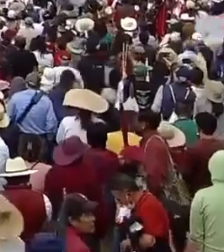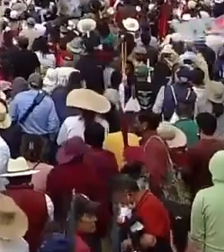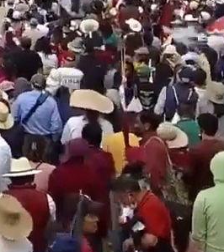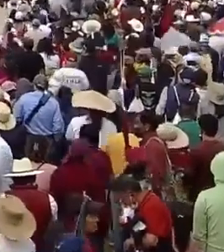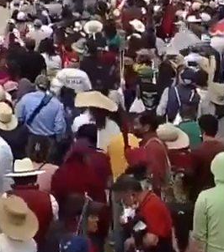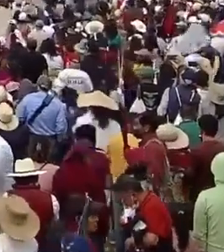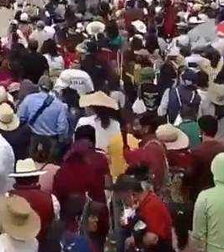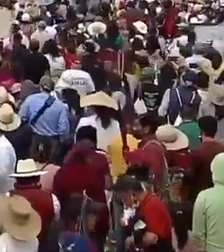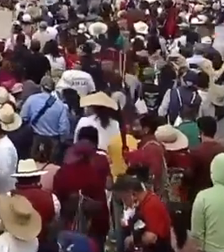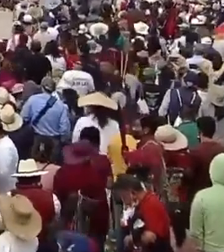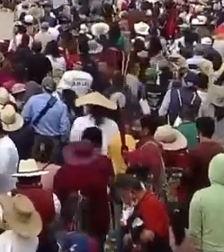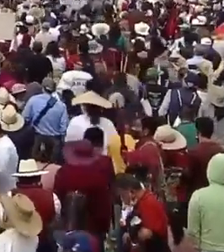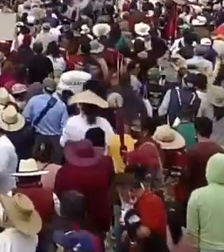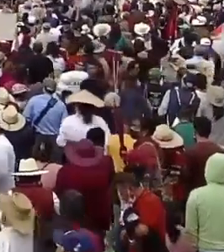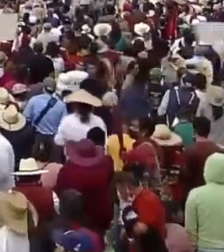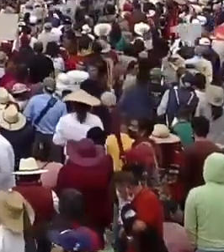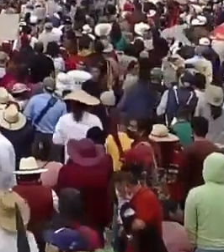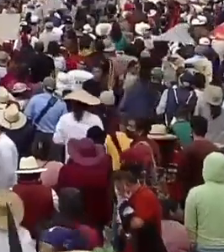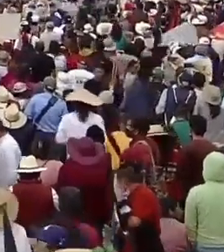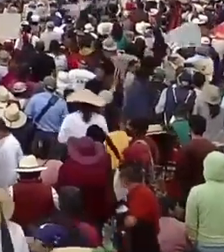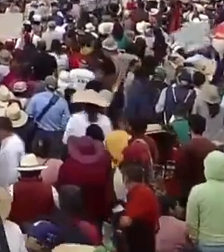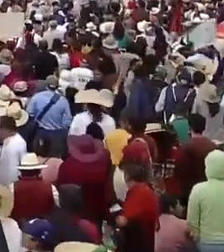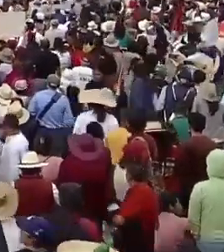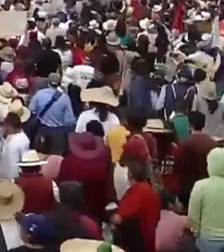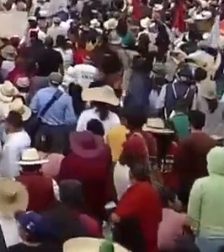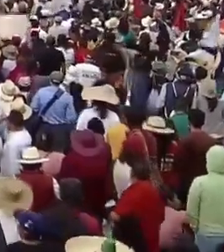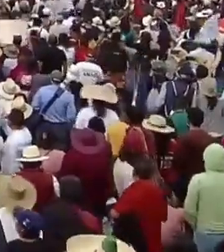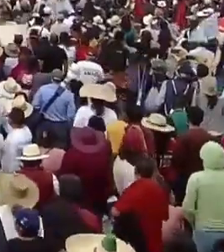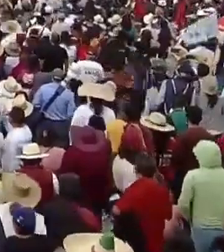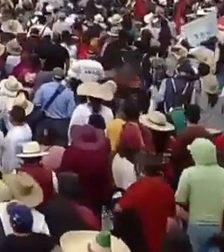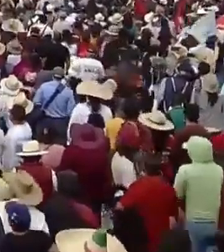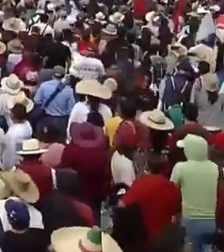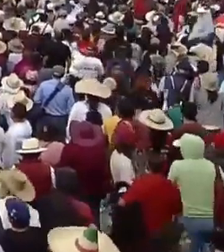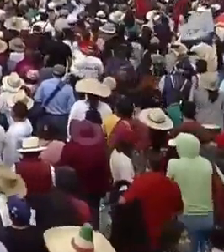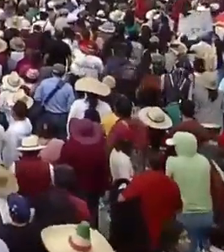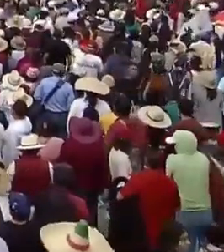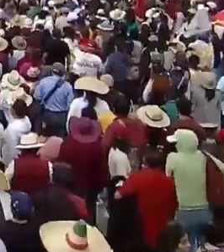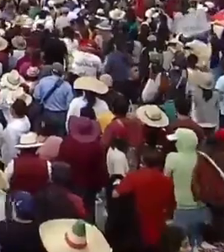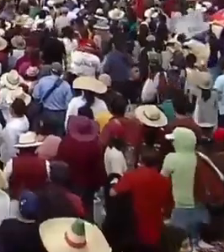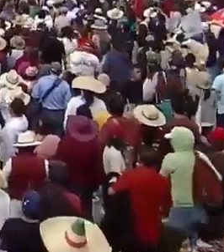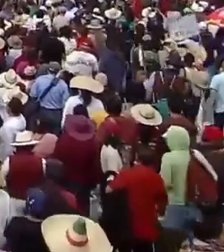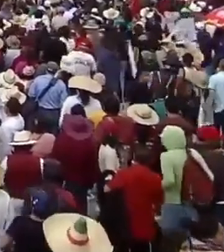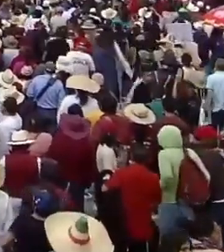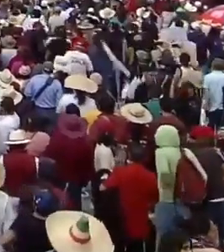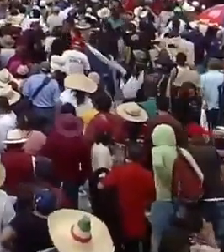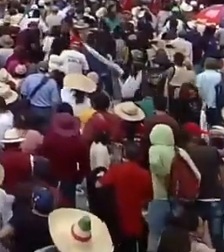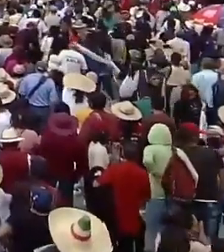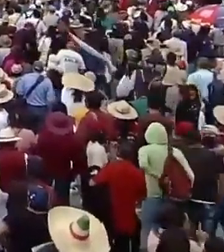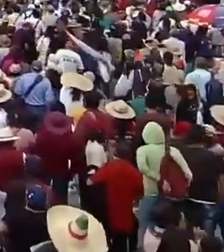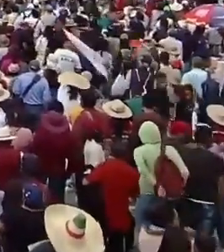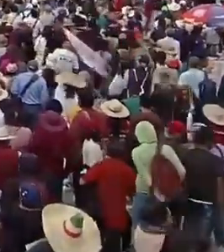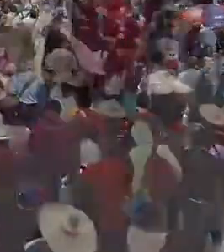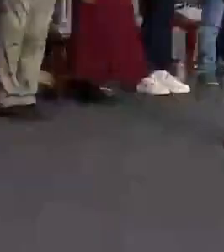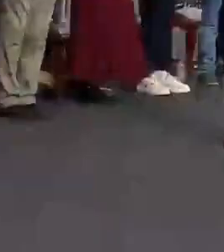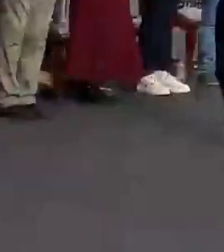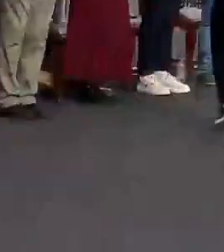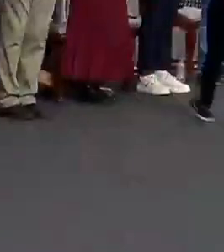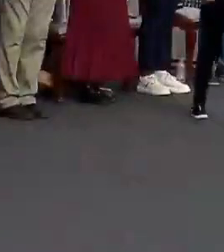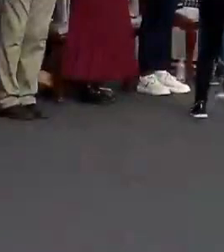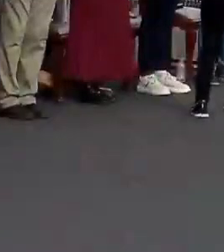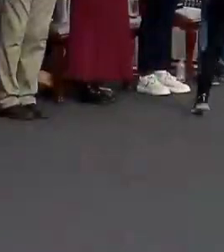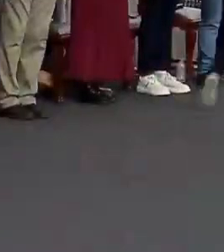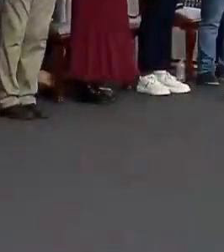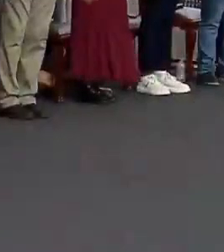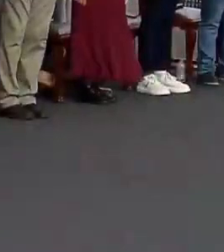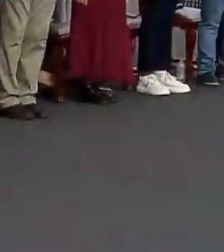A continuación, el licenciado Andrés Manuel López Obrador, presidente constitucional de los